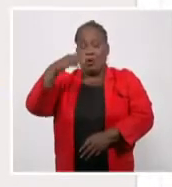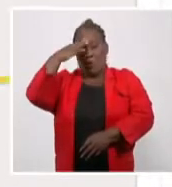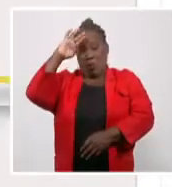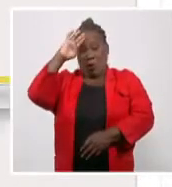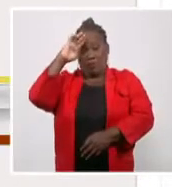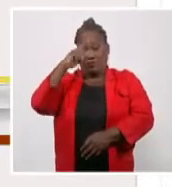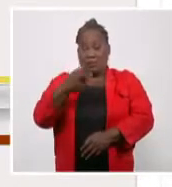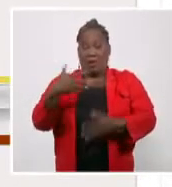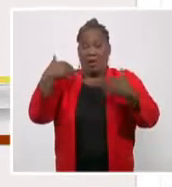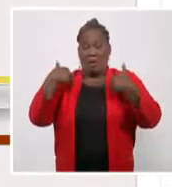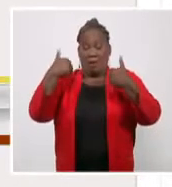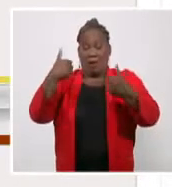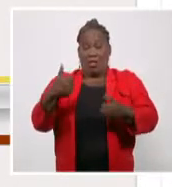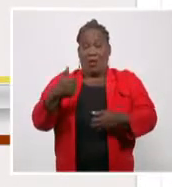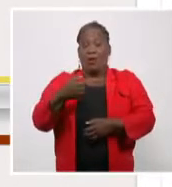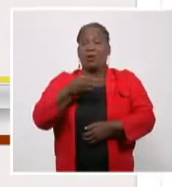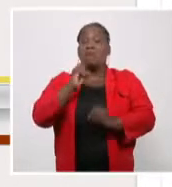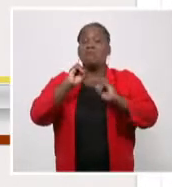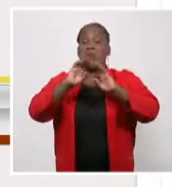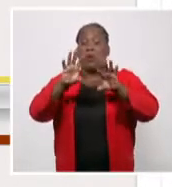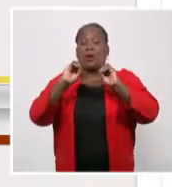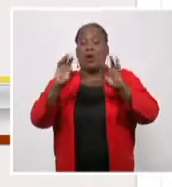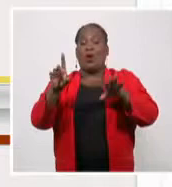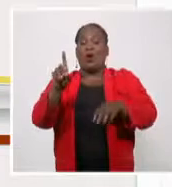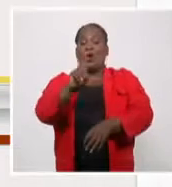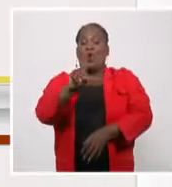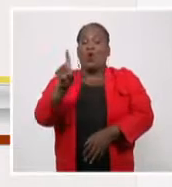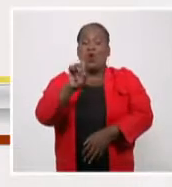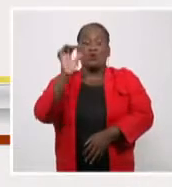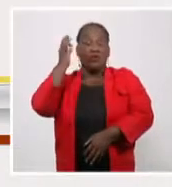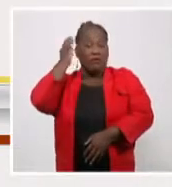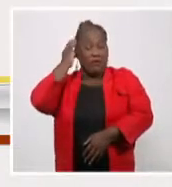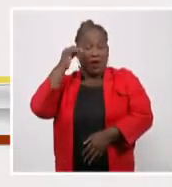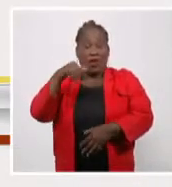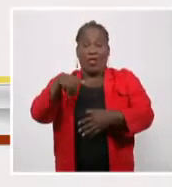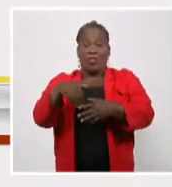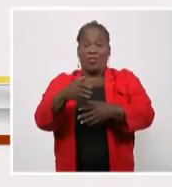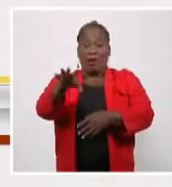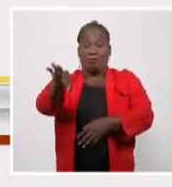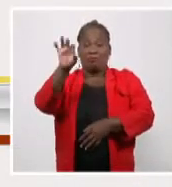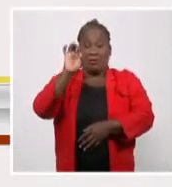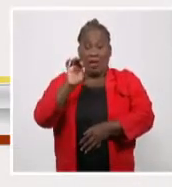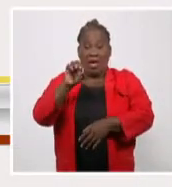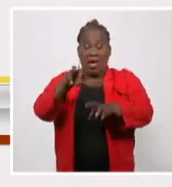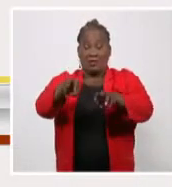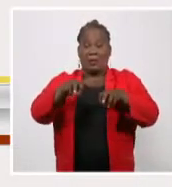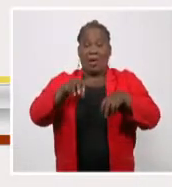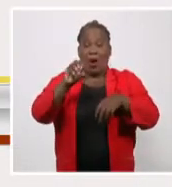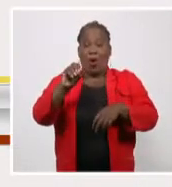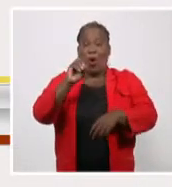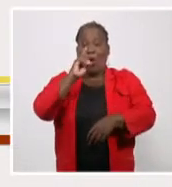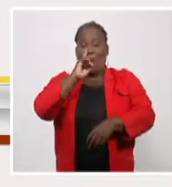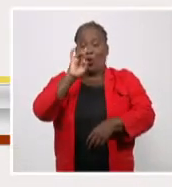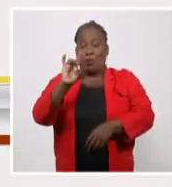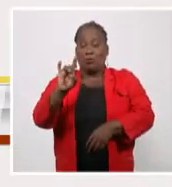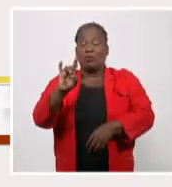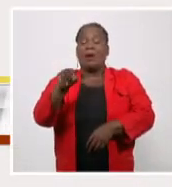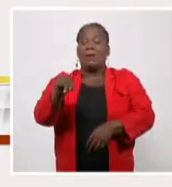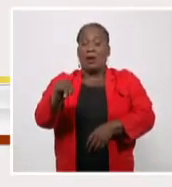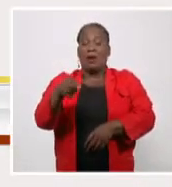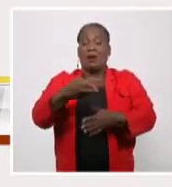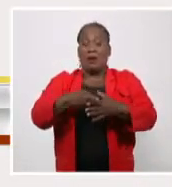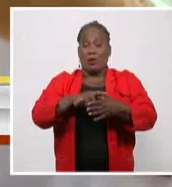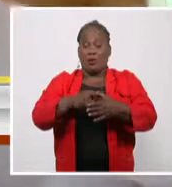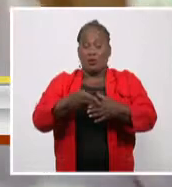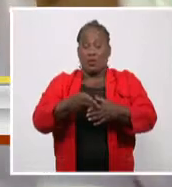cubana hace la publicación este 11 de febrero, día escogido por la Asamblea General de la ONU para reconocer el rol de las mujeres y las